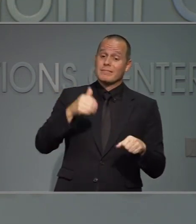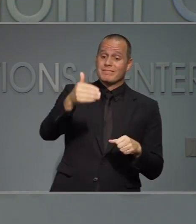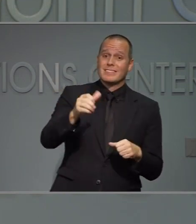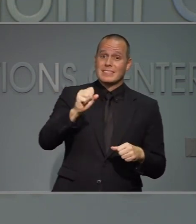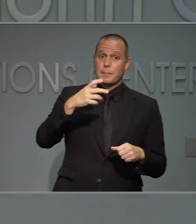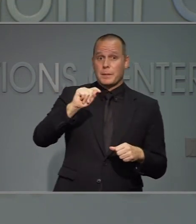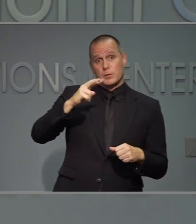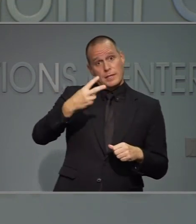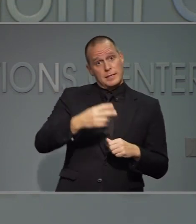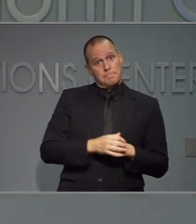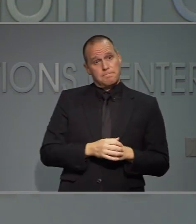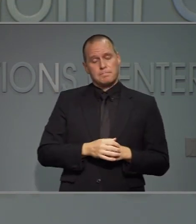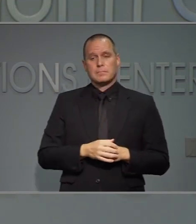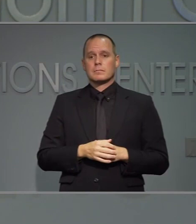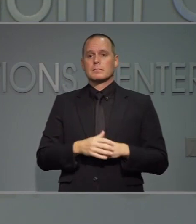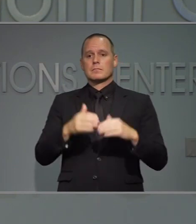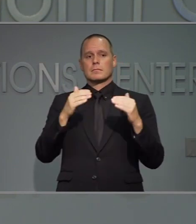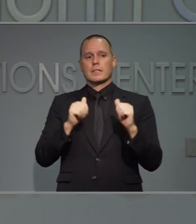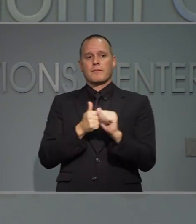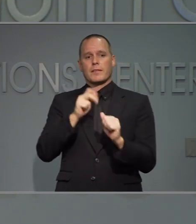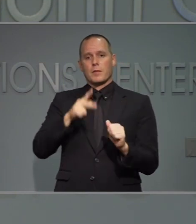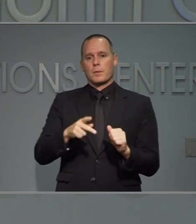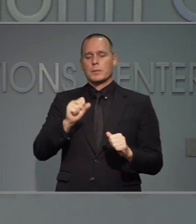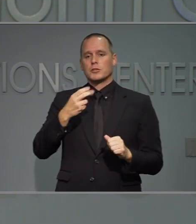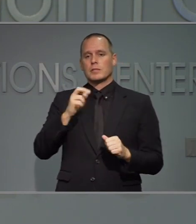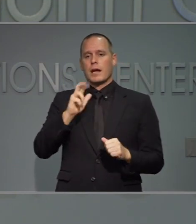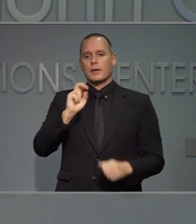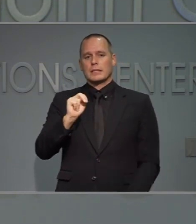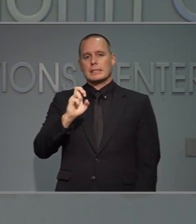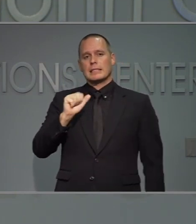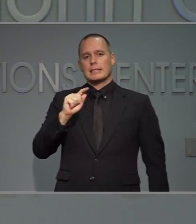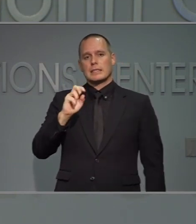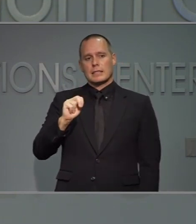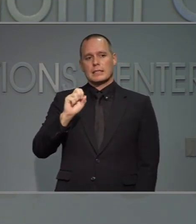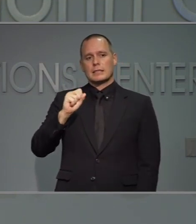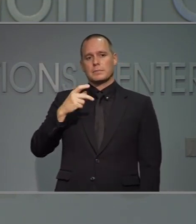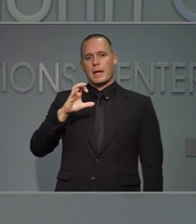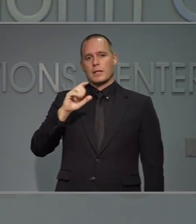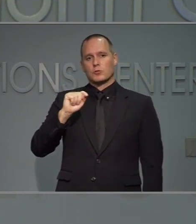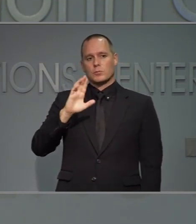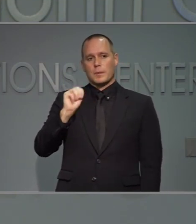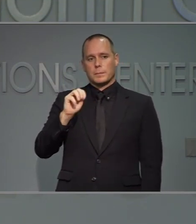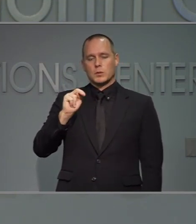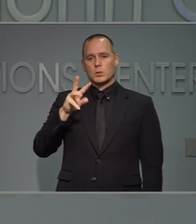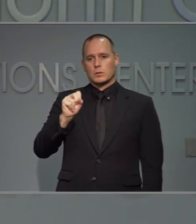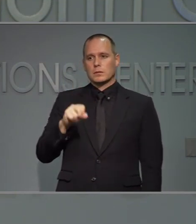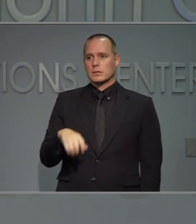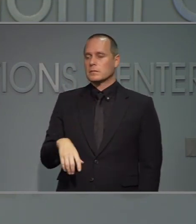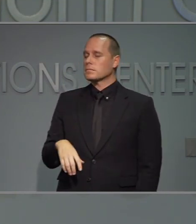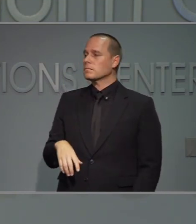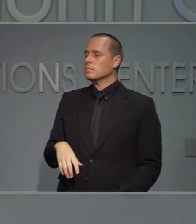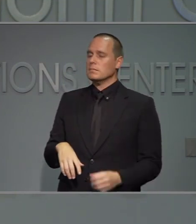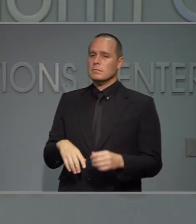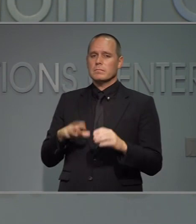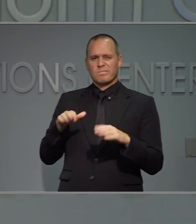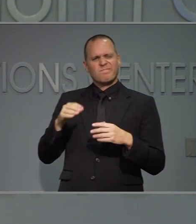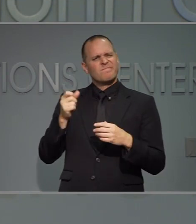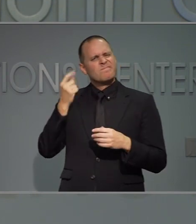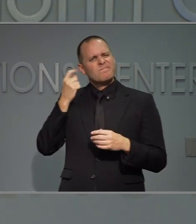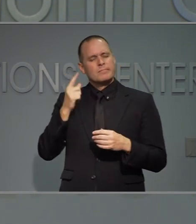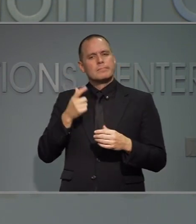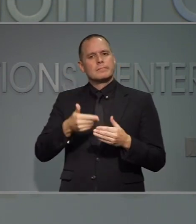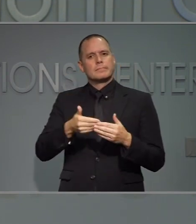pregunta. En seguimiento de seguimiento de Spectrum News de Sharon cuando está bien